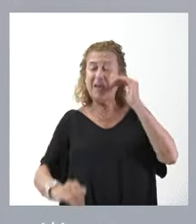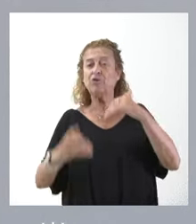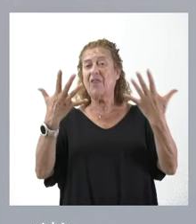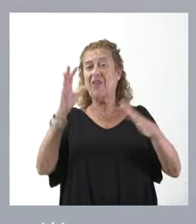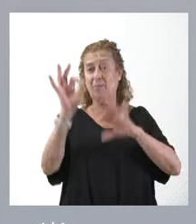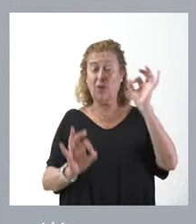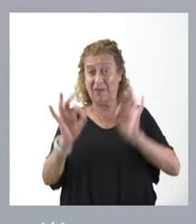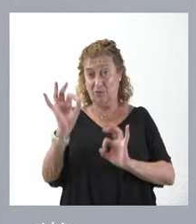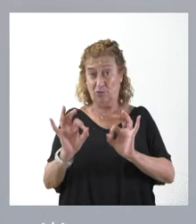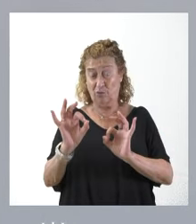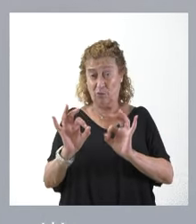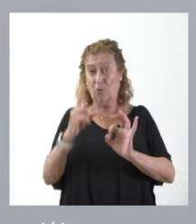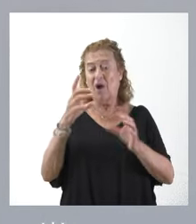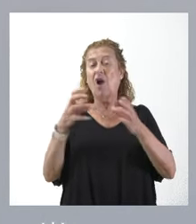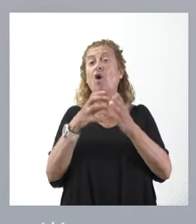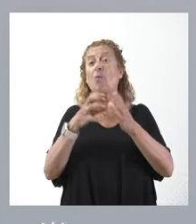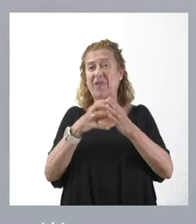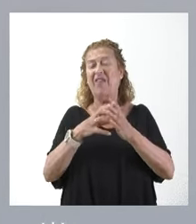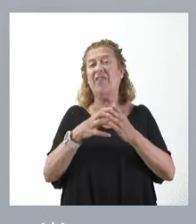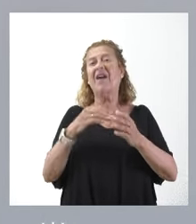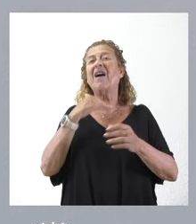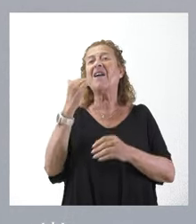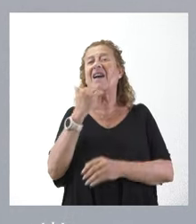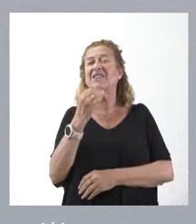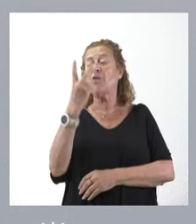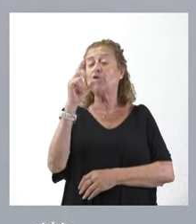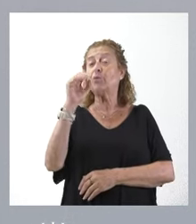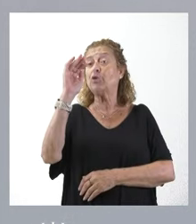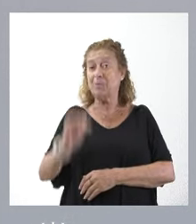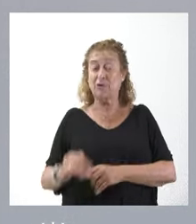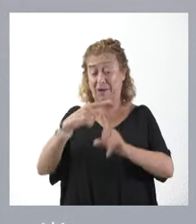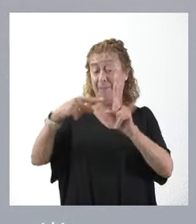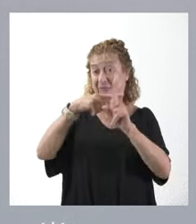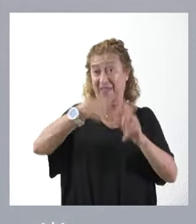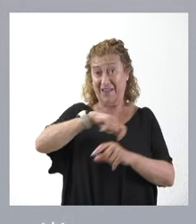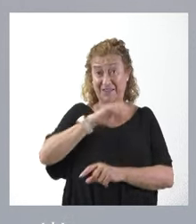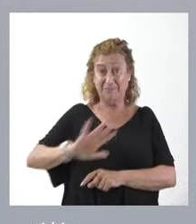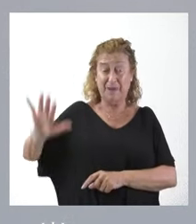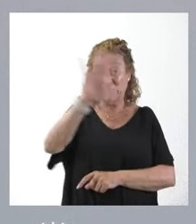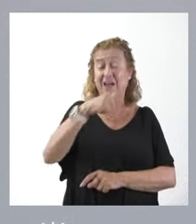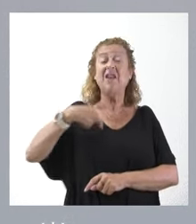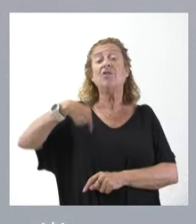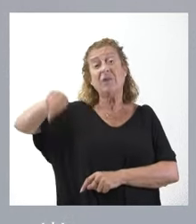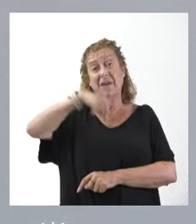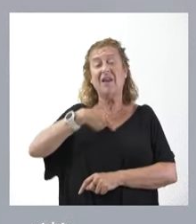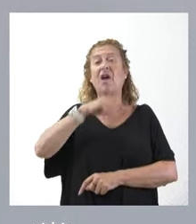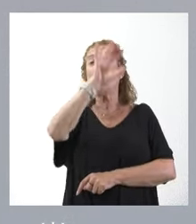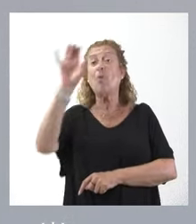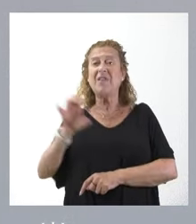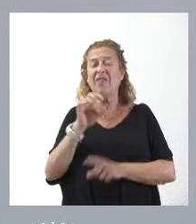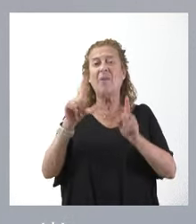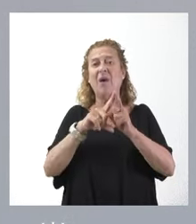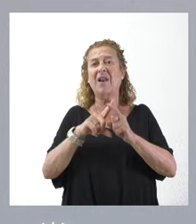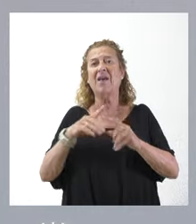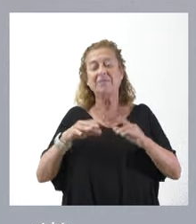una comunidad que tiene una tasa de paro casi dos puntos inferior a la media española. Y somos la comunidad que está liderando el